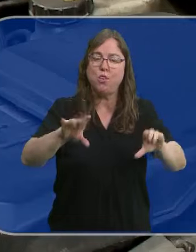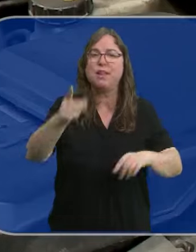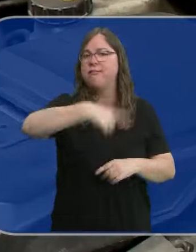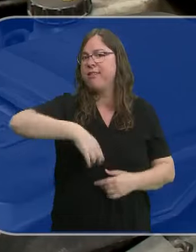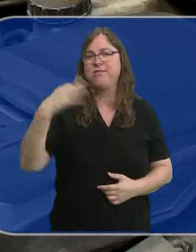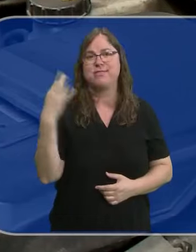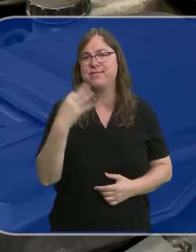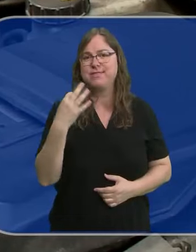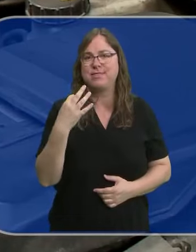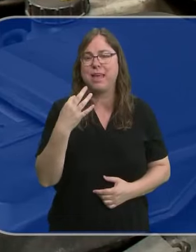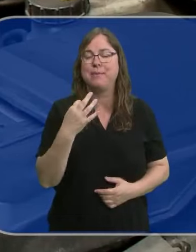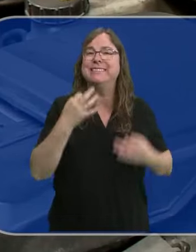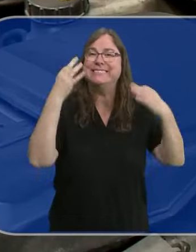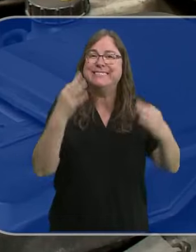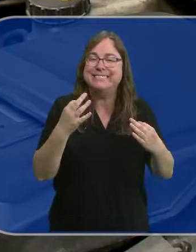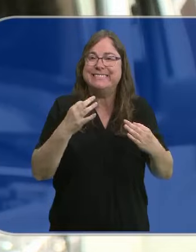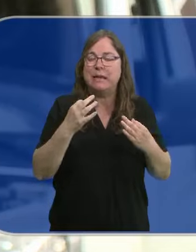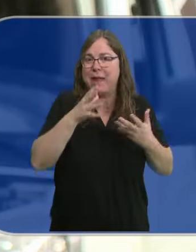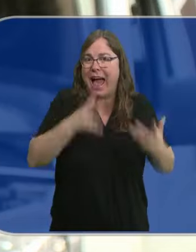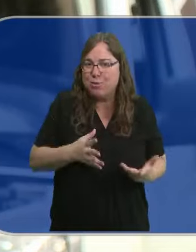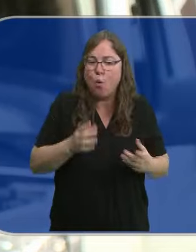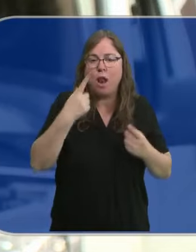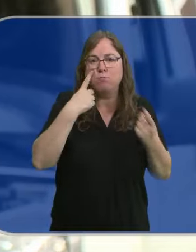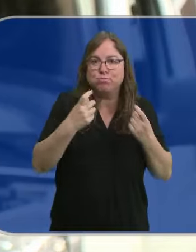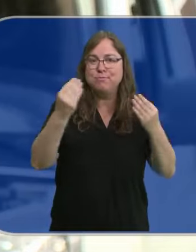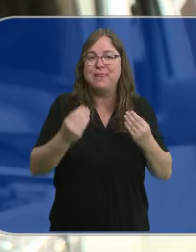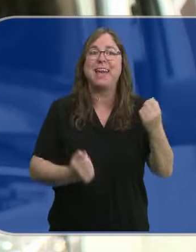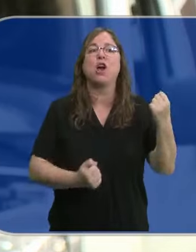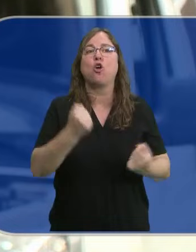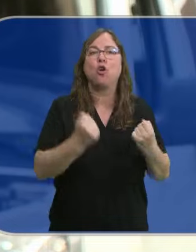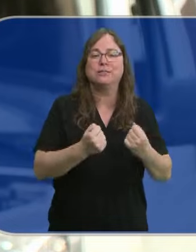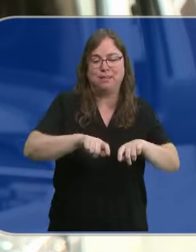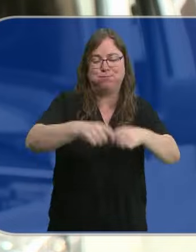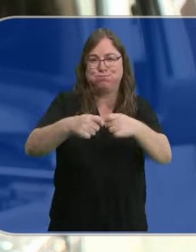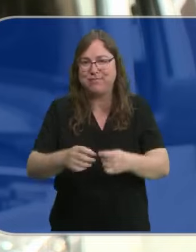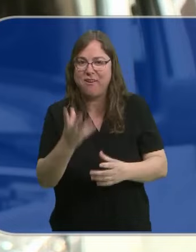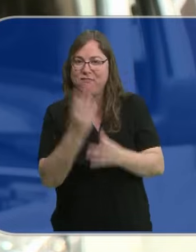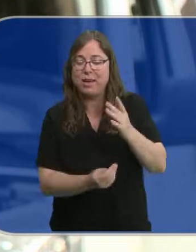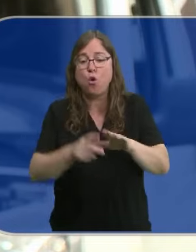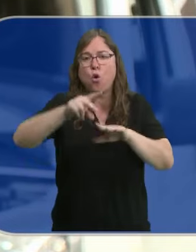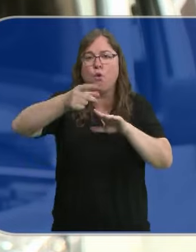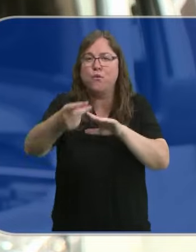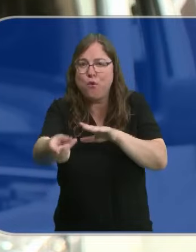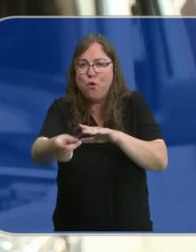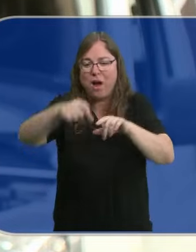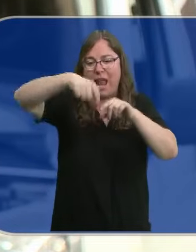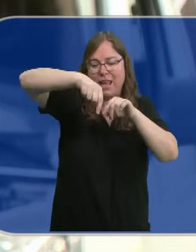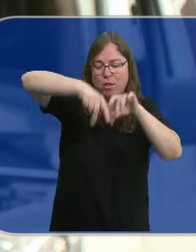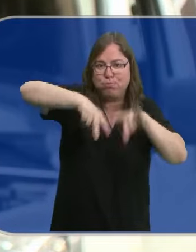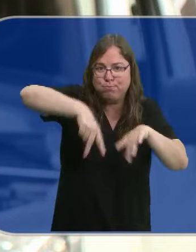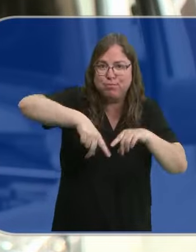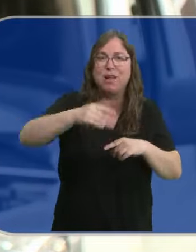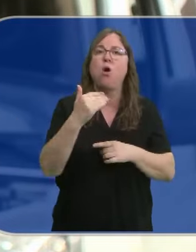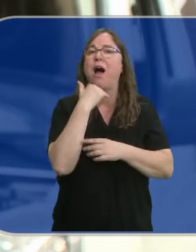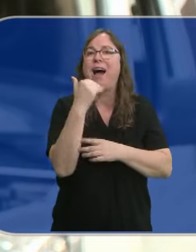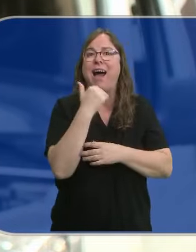debemos de tenerlas siempre al día. El coche no tenga ni defectos, ni fugas de líquidos, ni